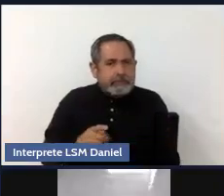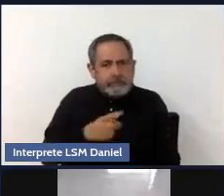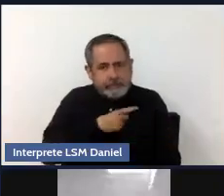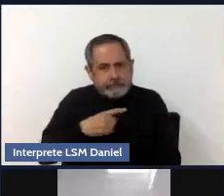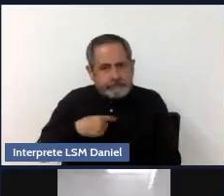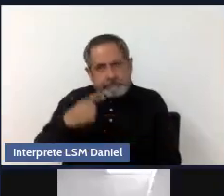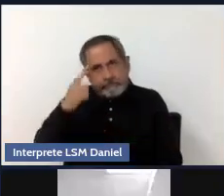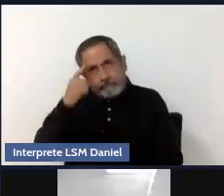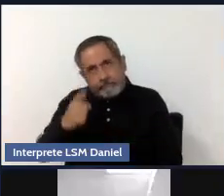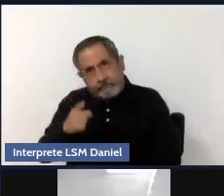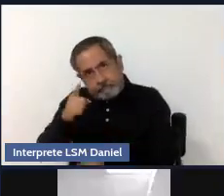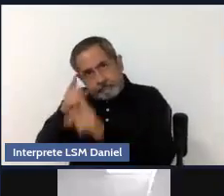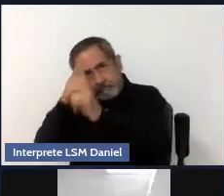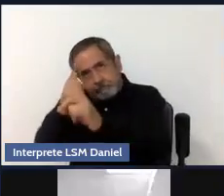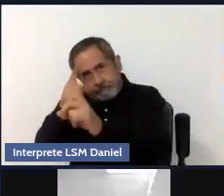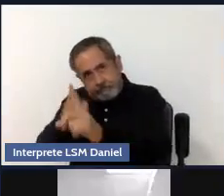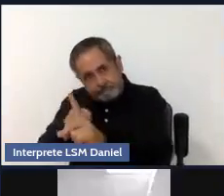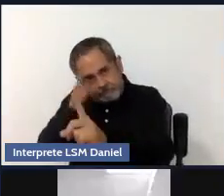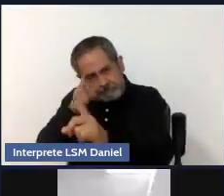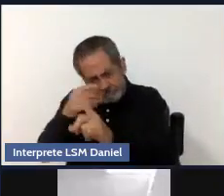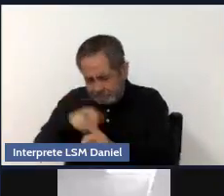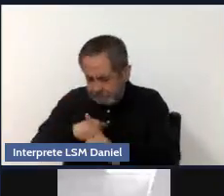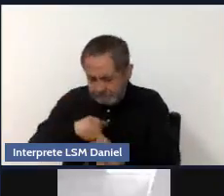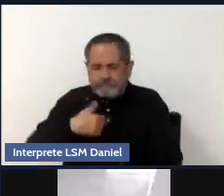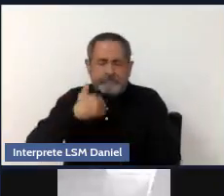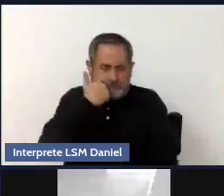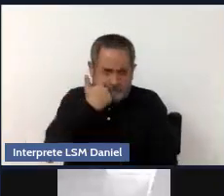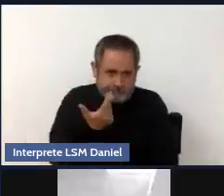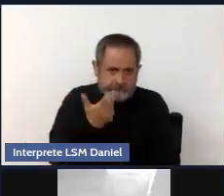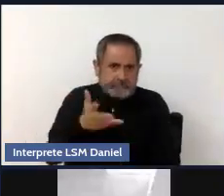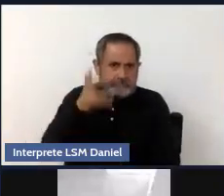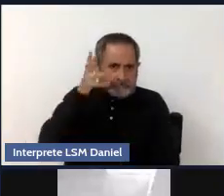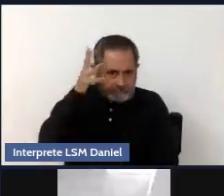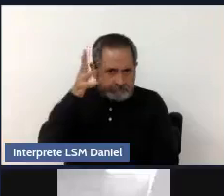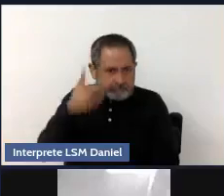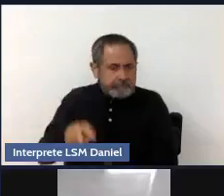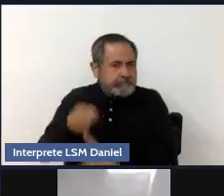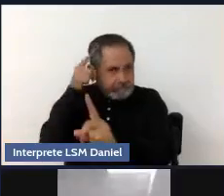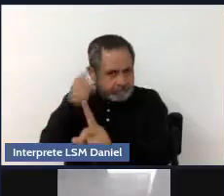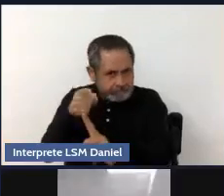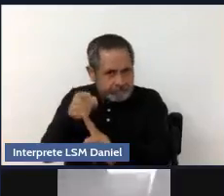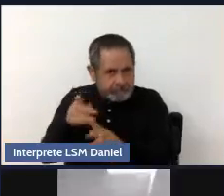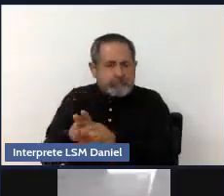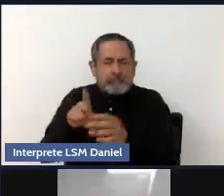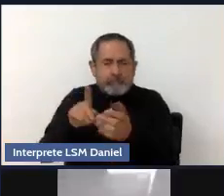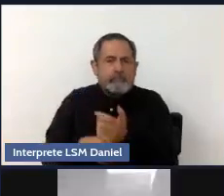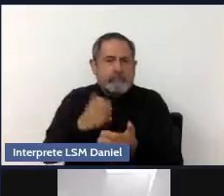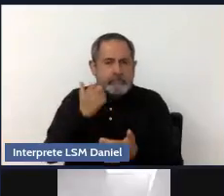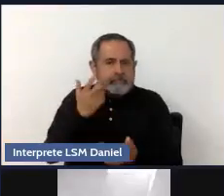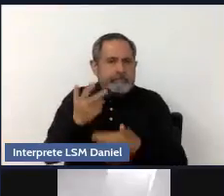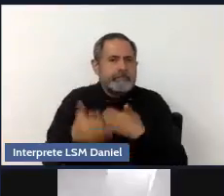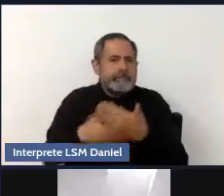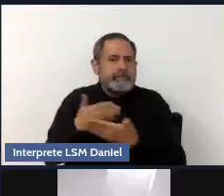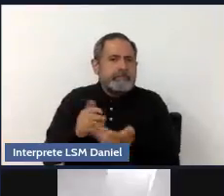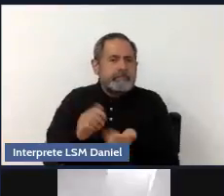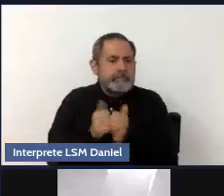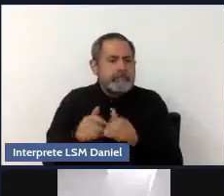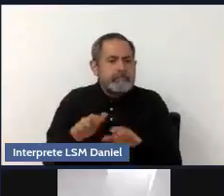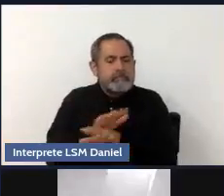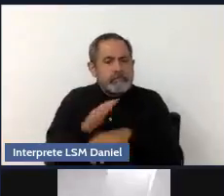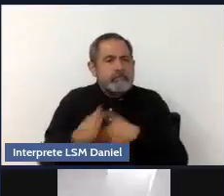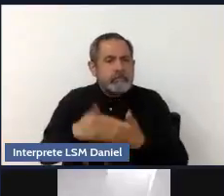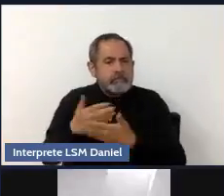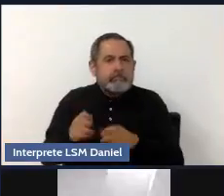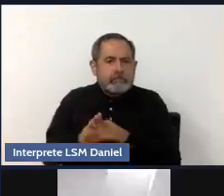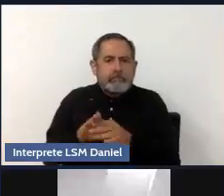destino, pues cualquier camino, cualquier persona va a podernos